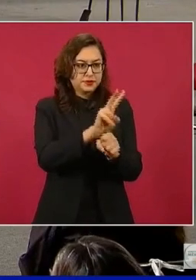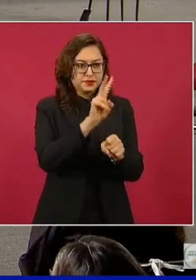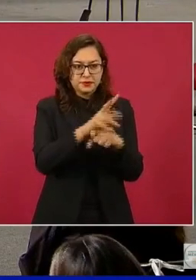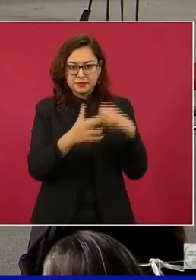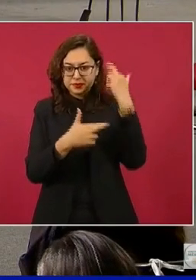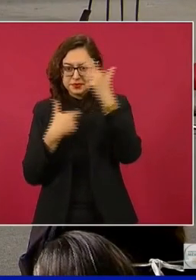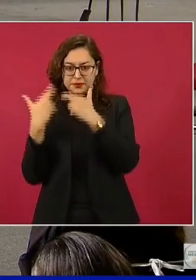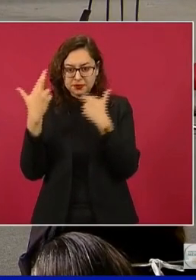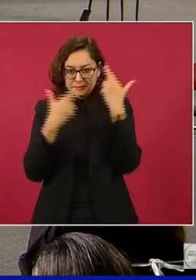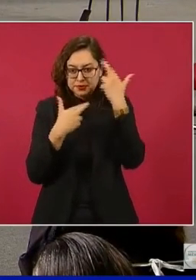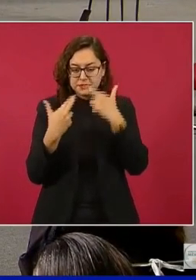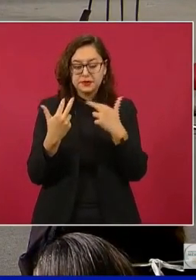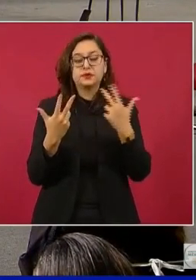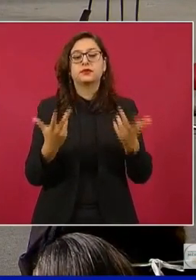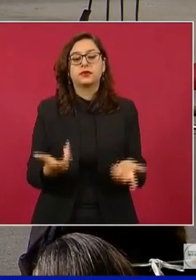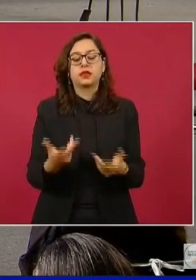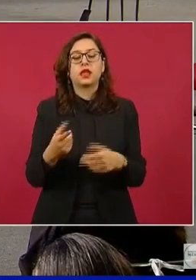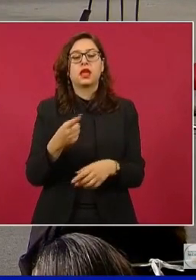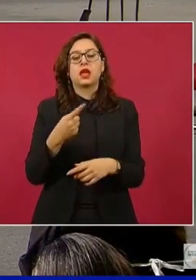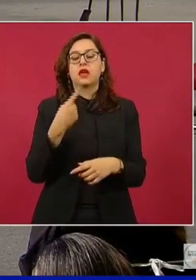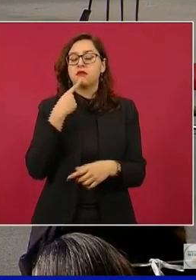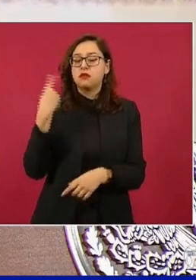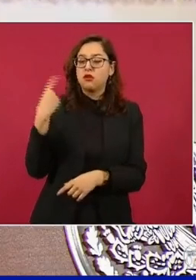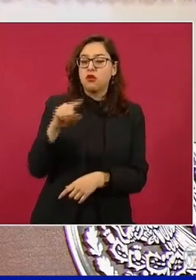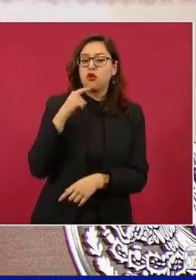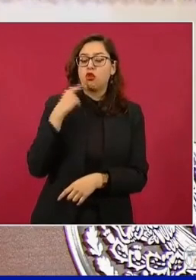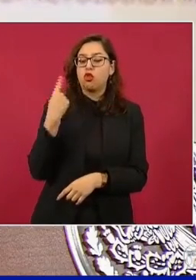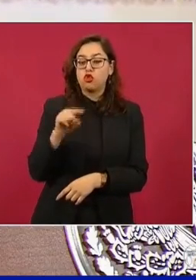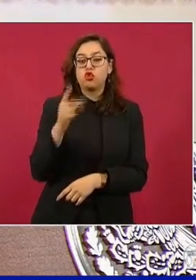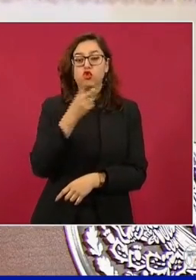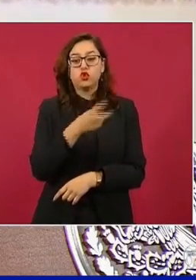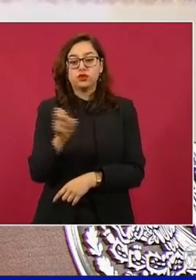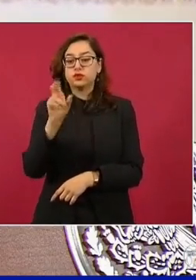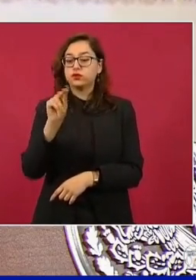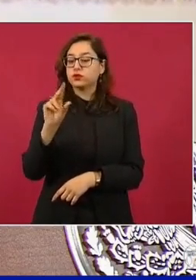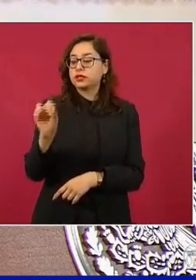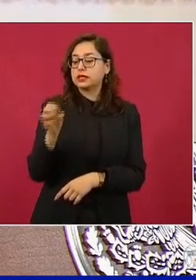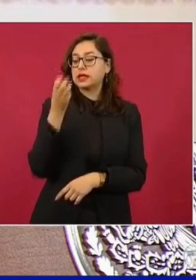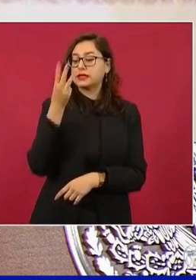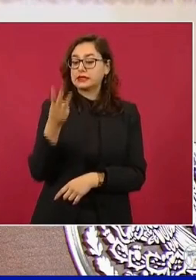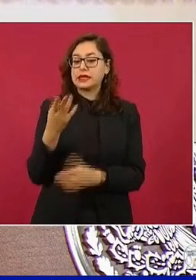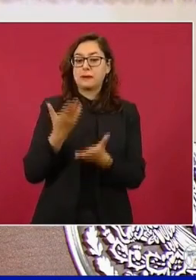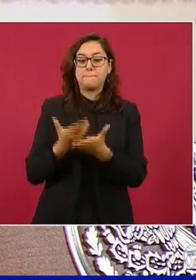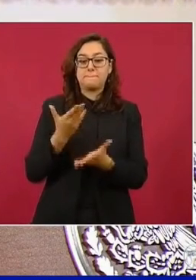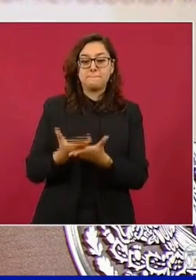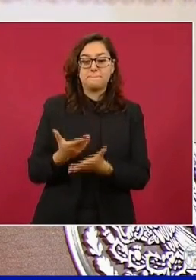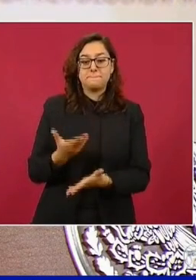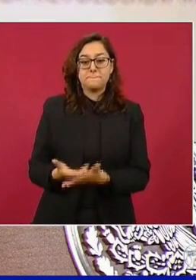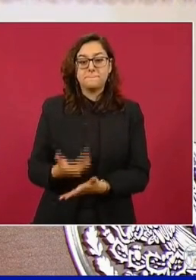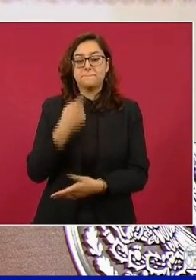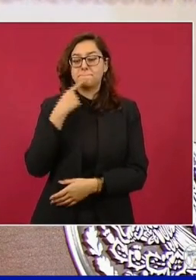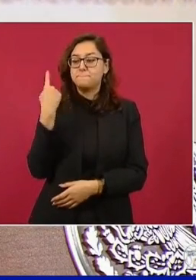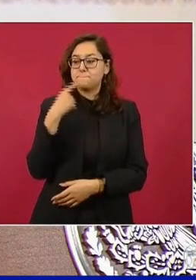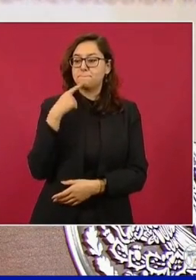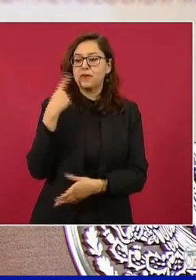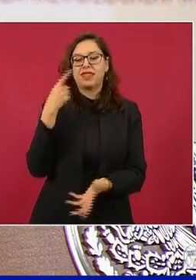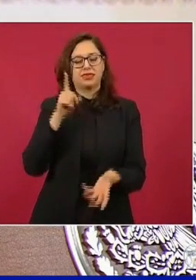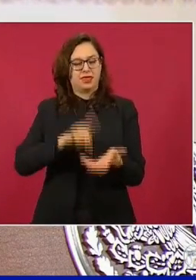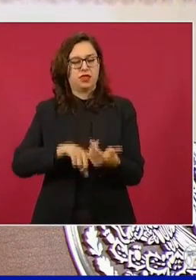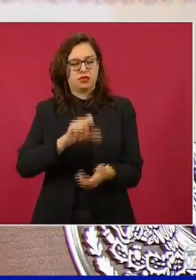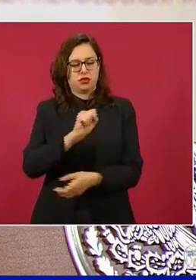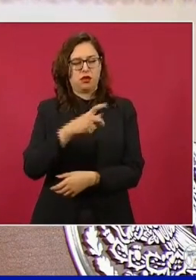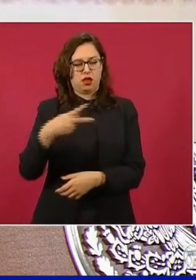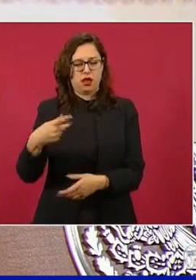atendimos 283 denuncias que fueron presentadas, como ustedes saben, a través